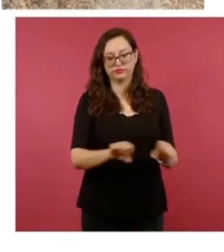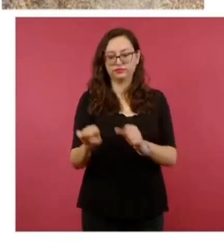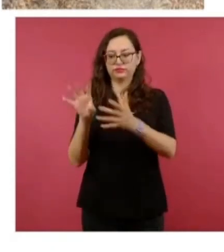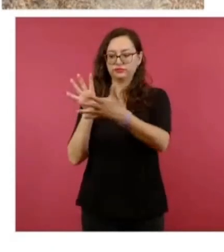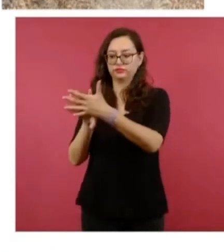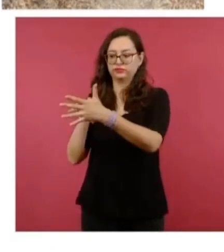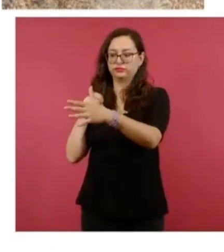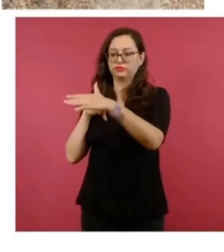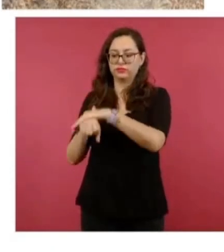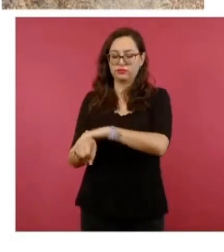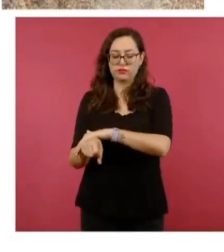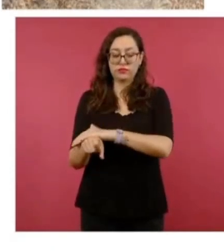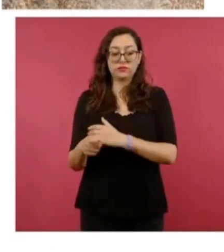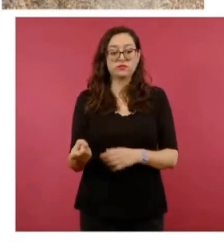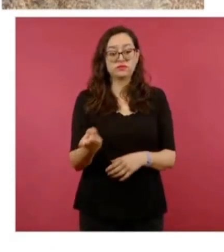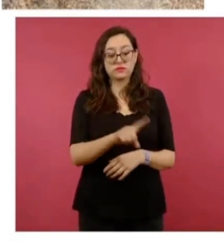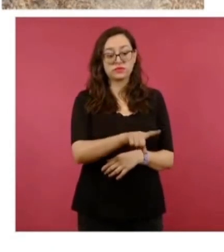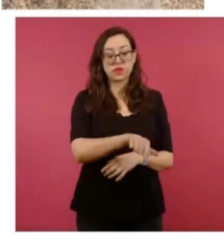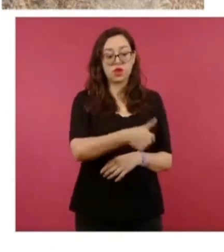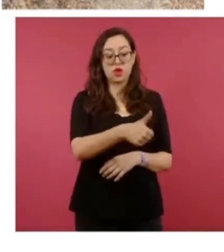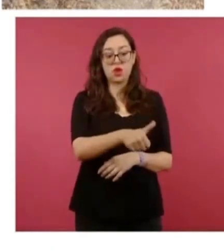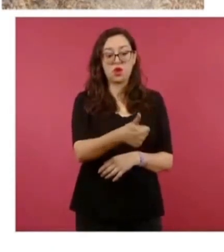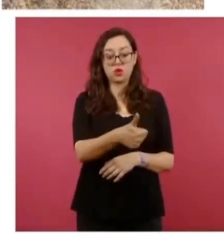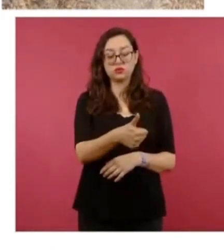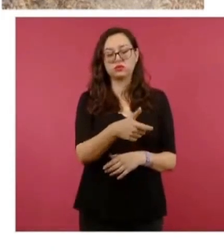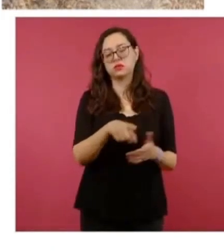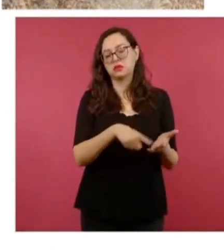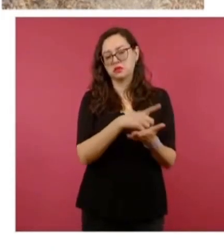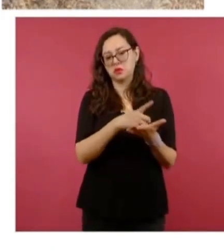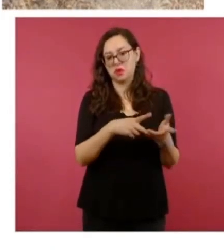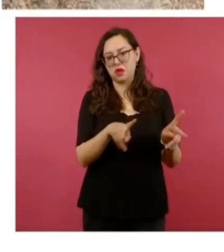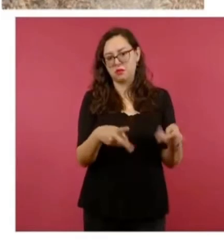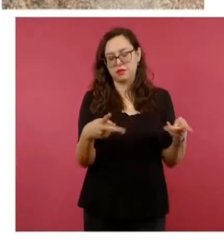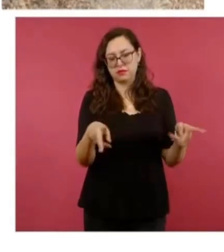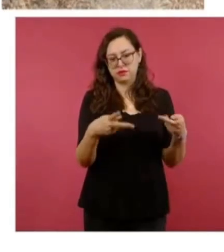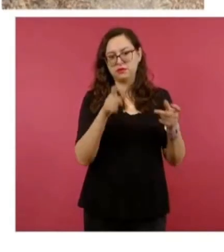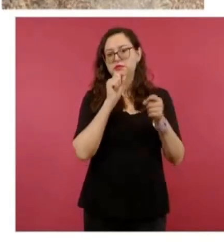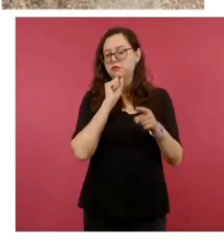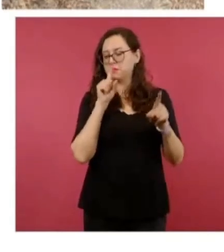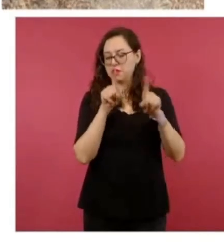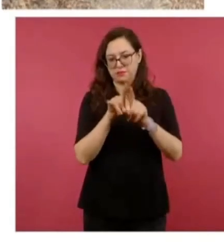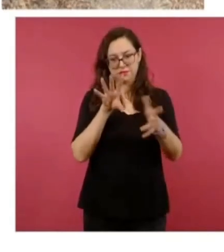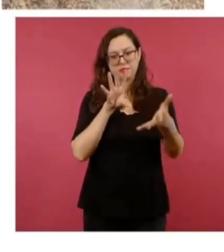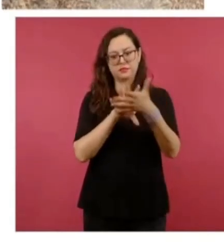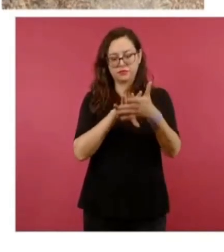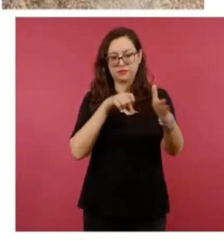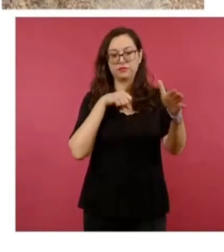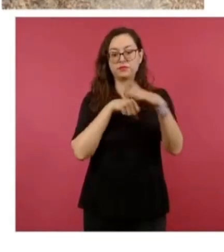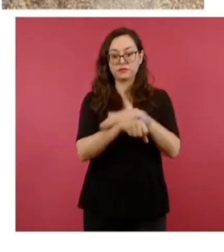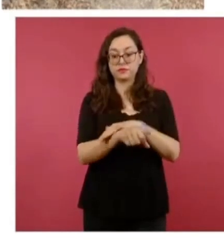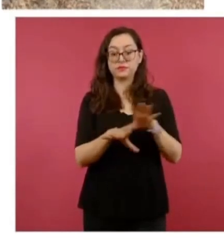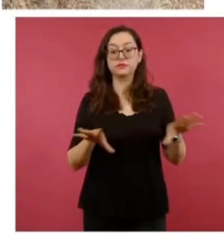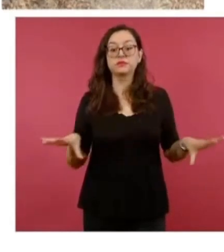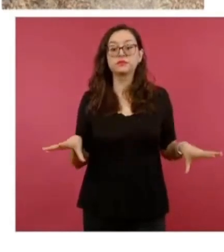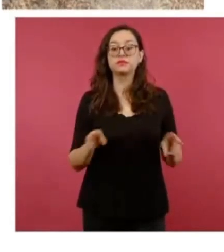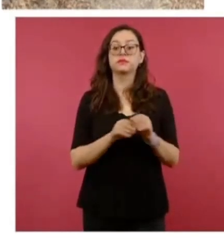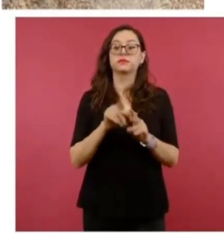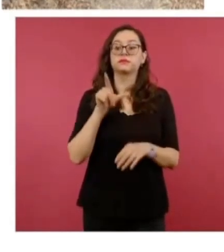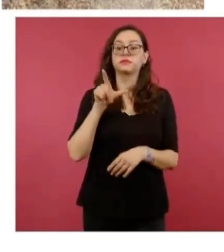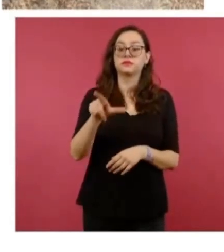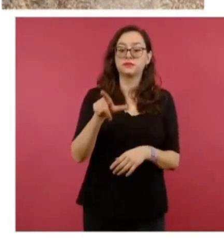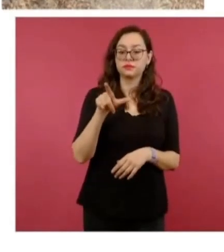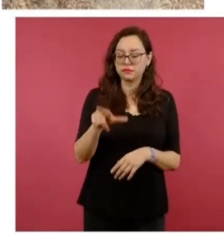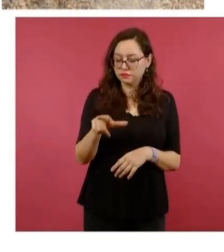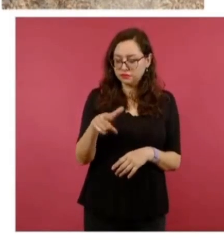puestos a disposición del Ministerio Público por delitos contra la salud. A los 17 detenidos se les investiga por su probable